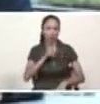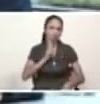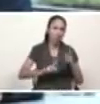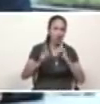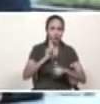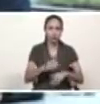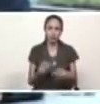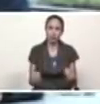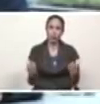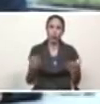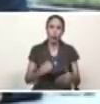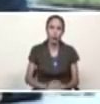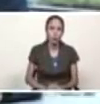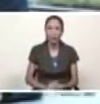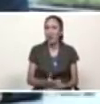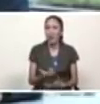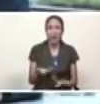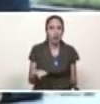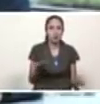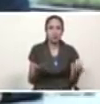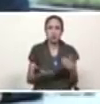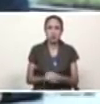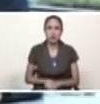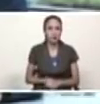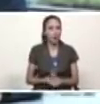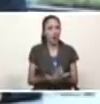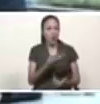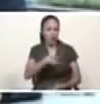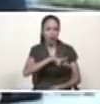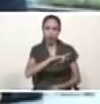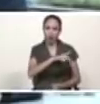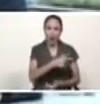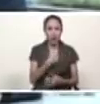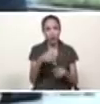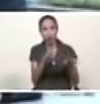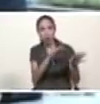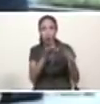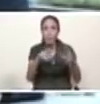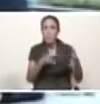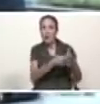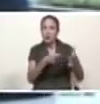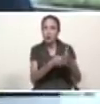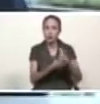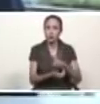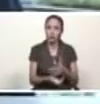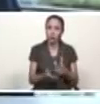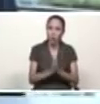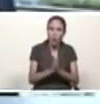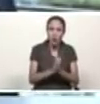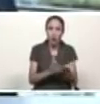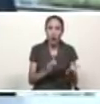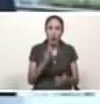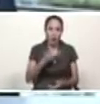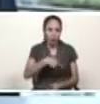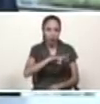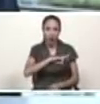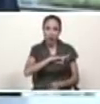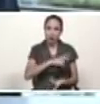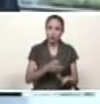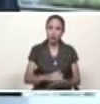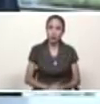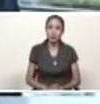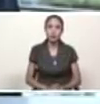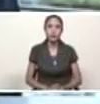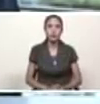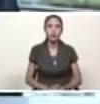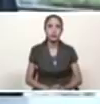de lugares comunes de falsedades de manipulaciones de fact news un discurso lleno de